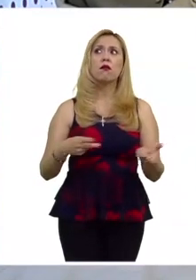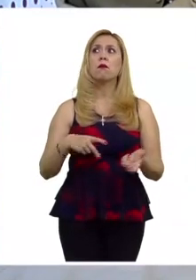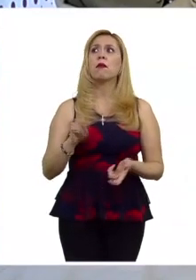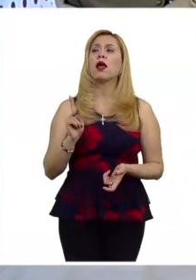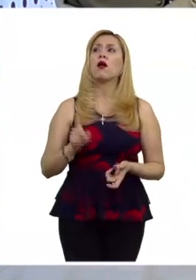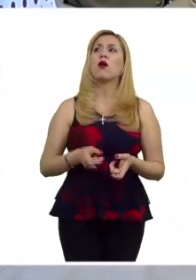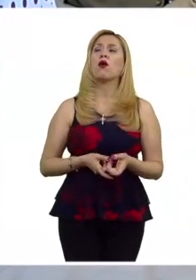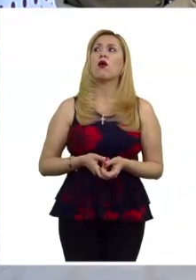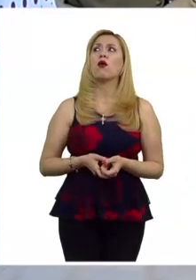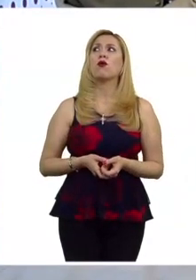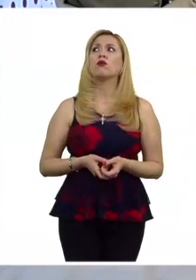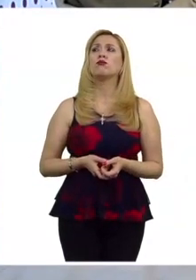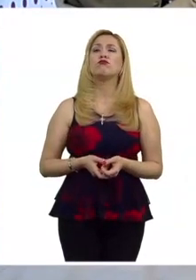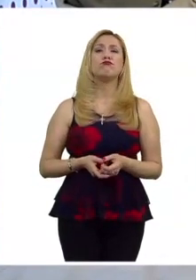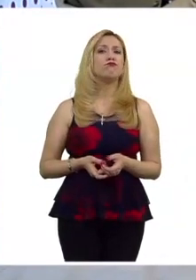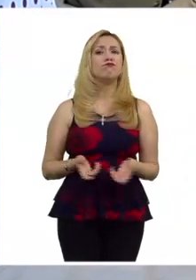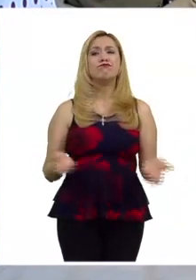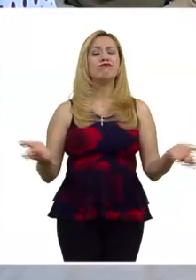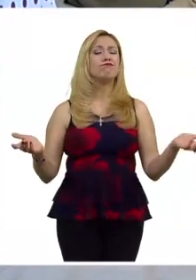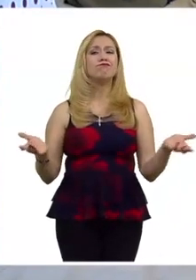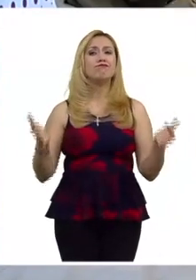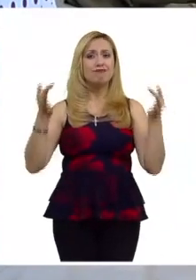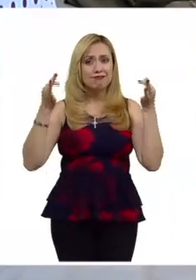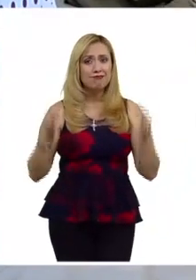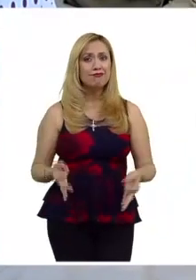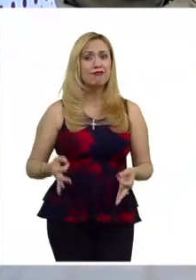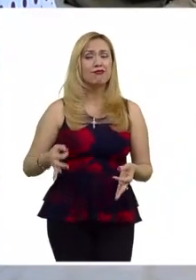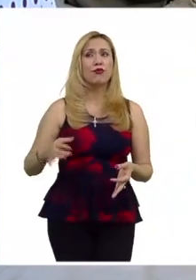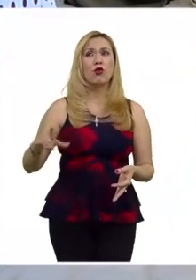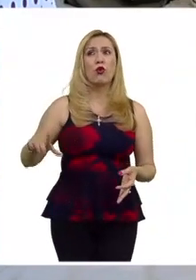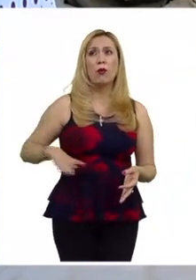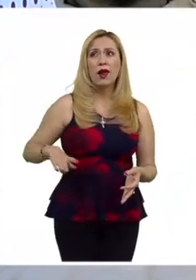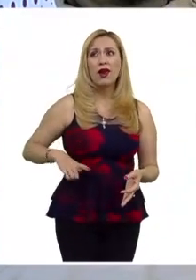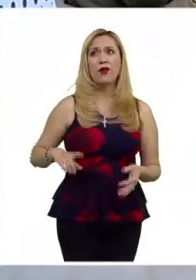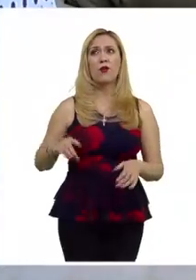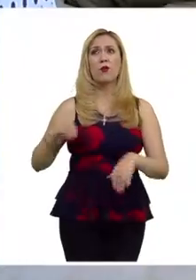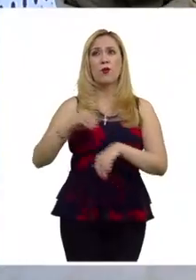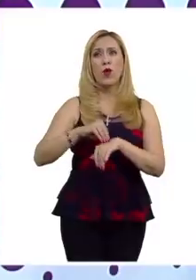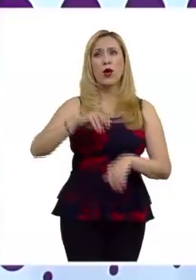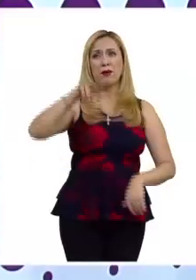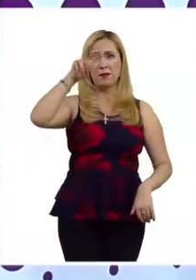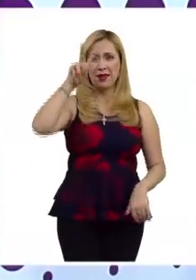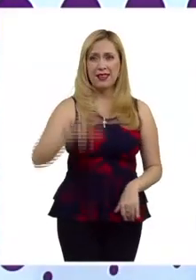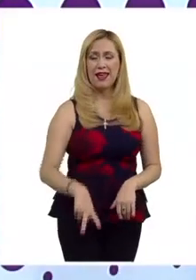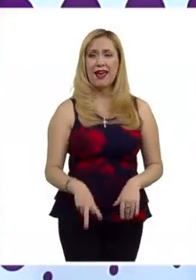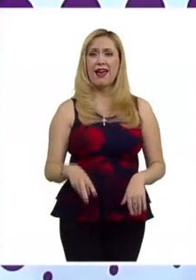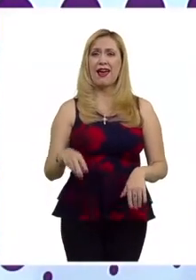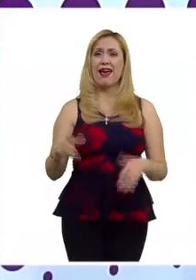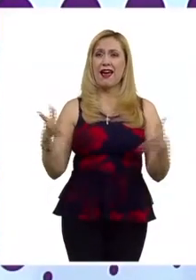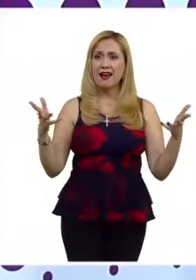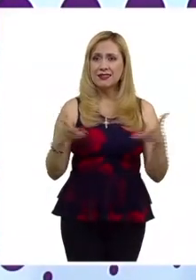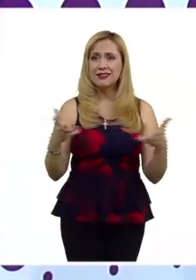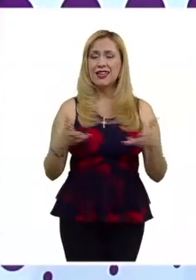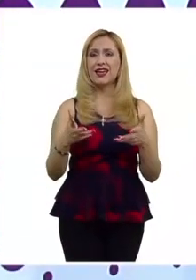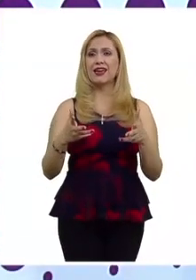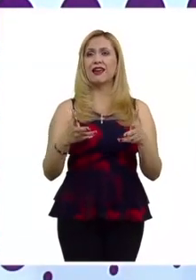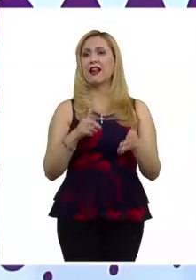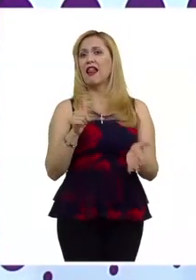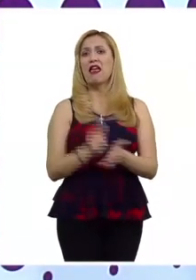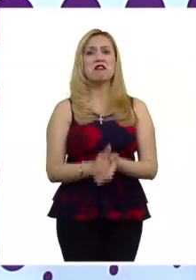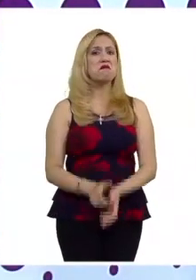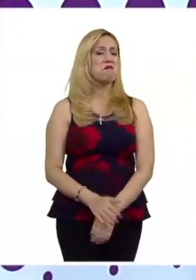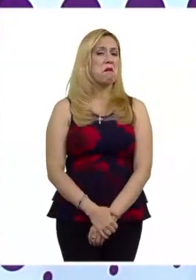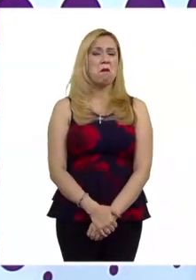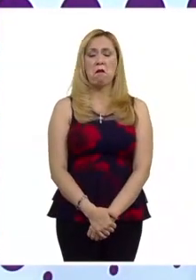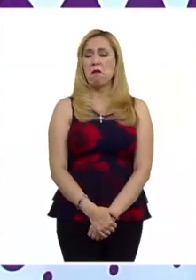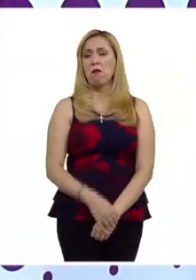no hay una apuesta de Estado pues por real de implementar lo que ya está en ley como